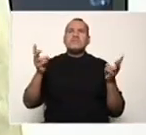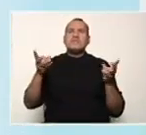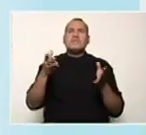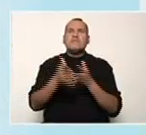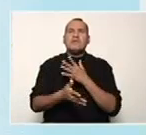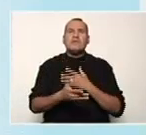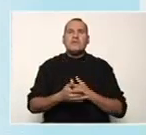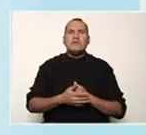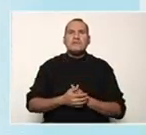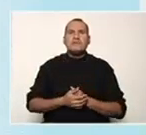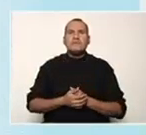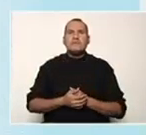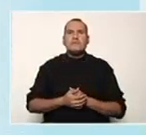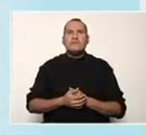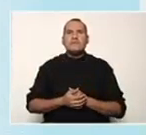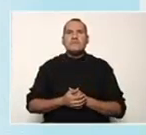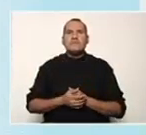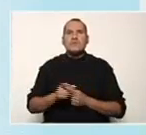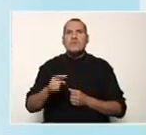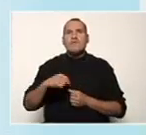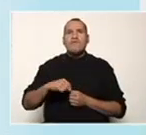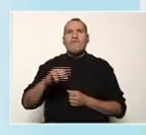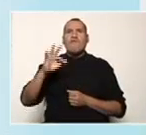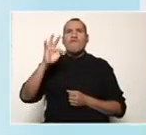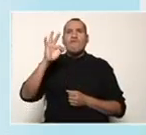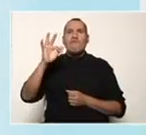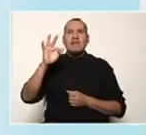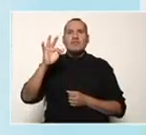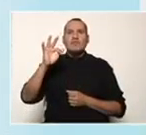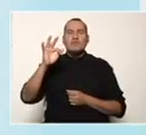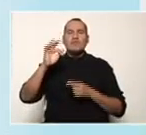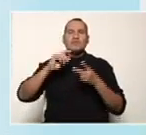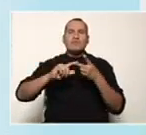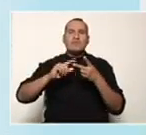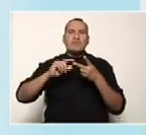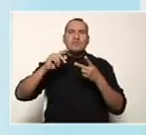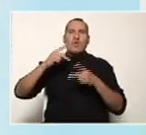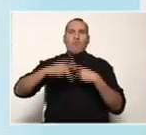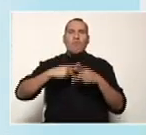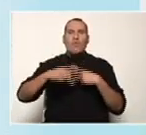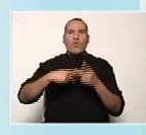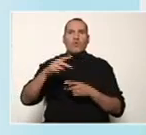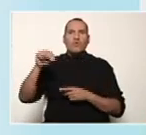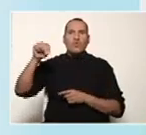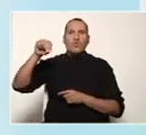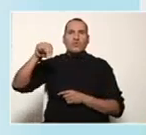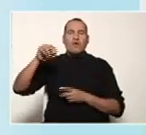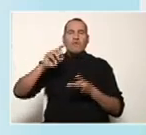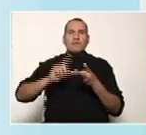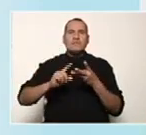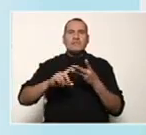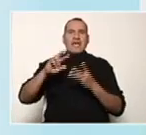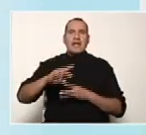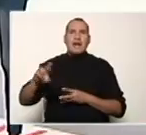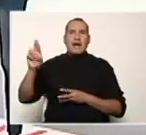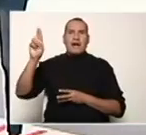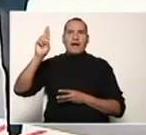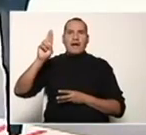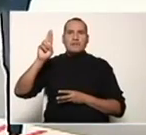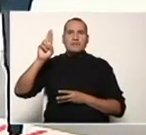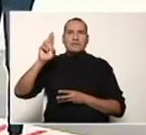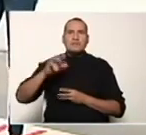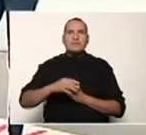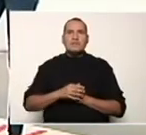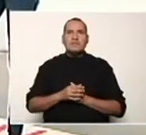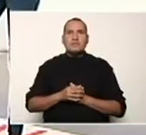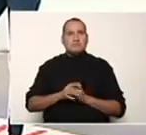hoy en la clase? Hoy vamos a ver factorización, producto notable y racionalización. Interesante, ¿lo recuerdas? Claro. No lo